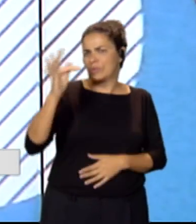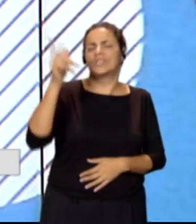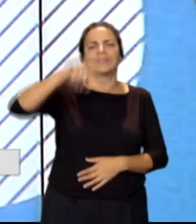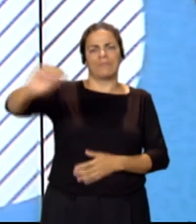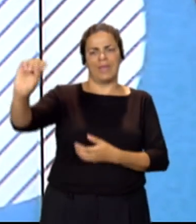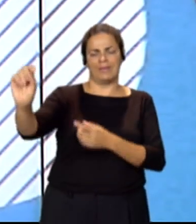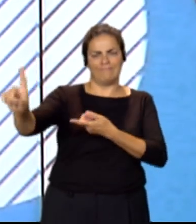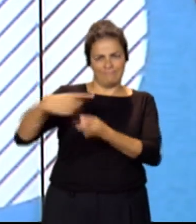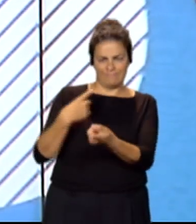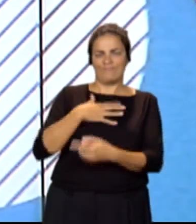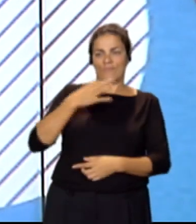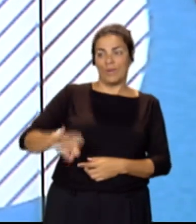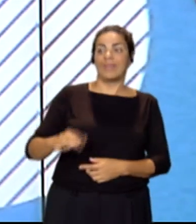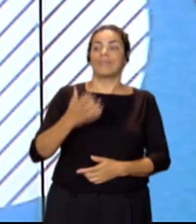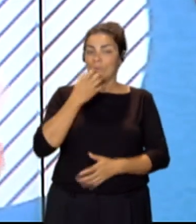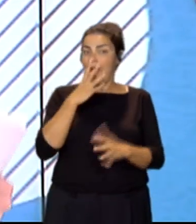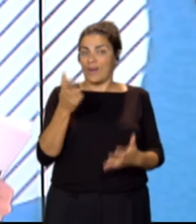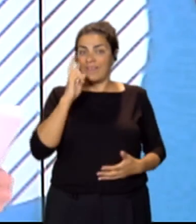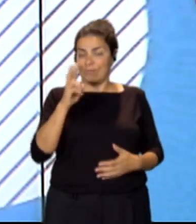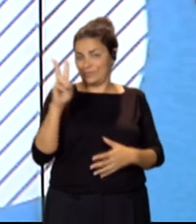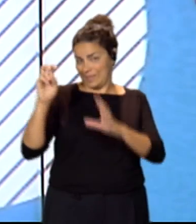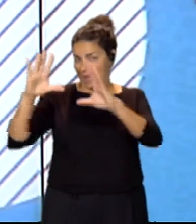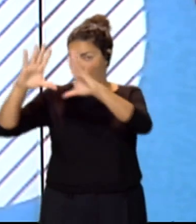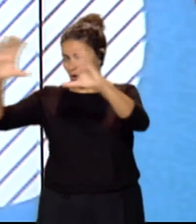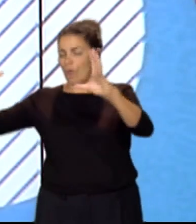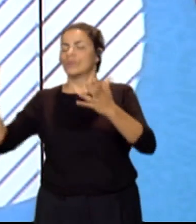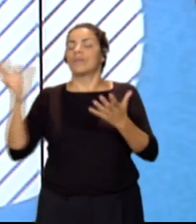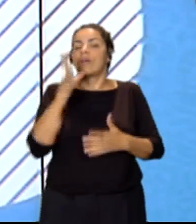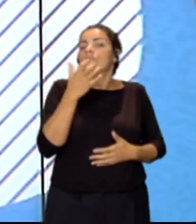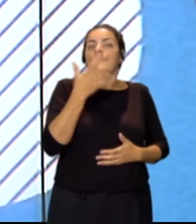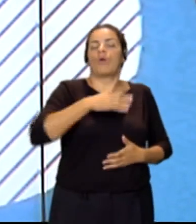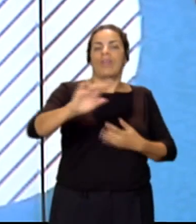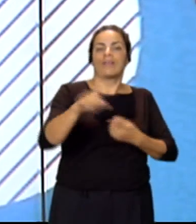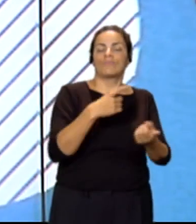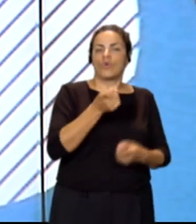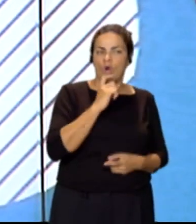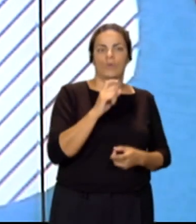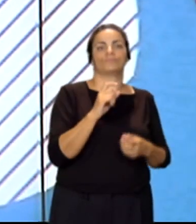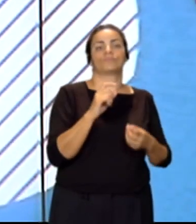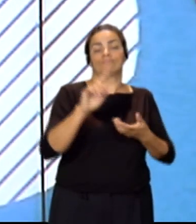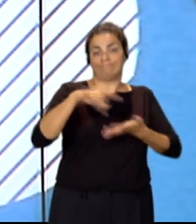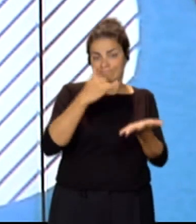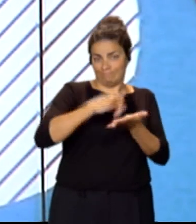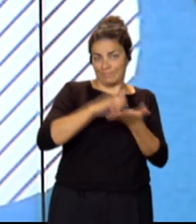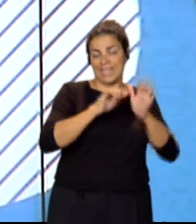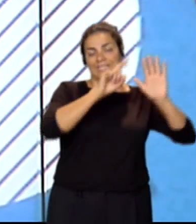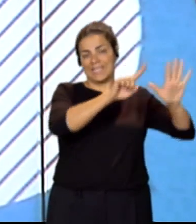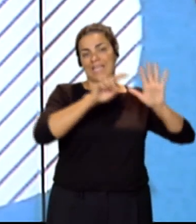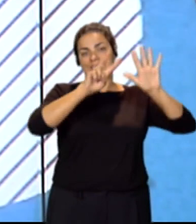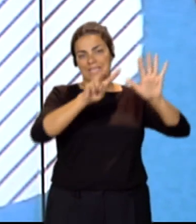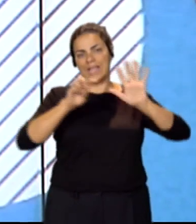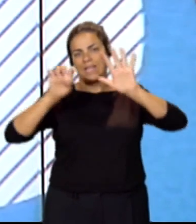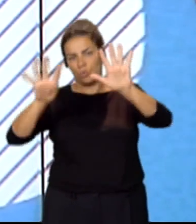que vamos a ver a continuación, de los globos. Y es escribiendo, mandando fotos, también vídeos al 679-773